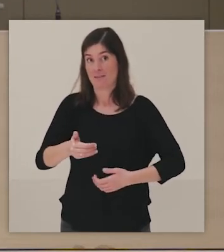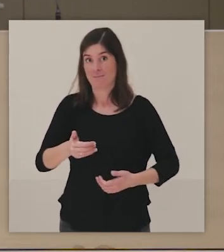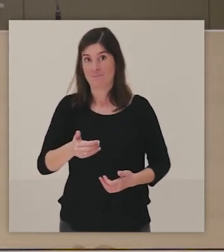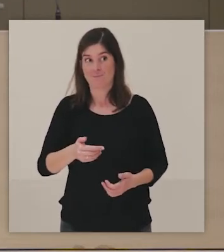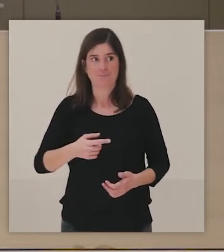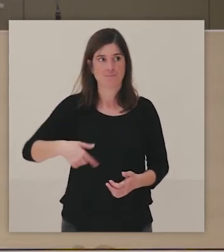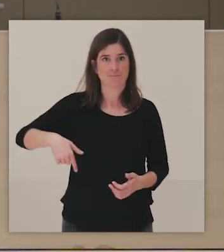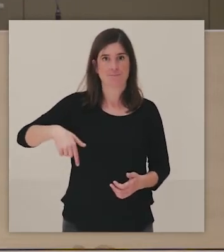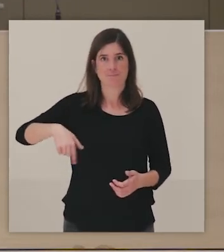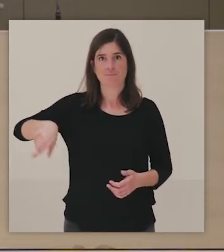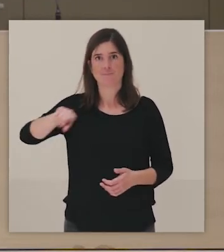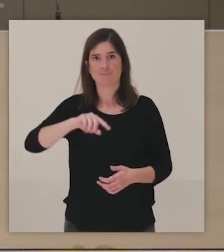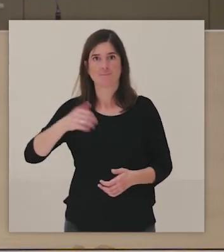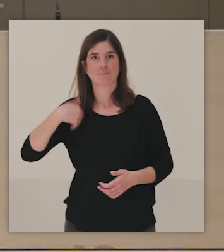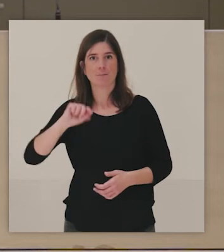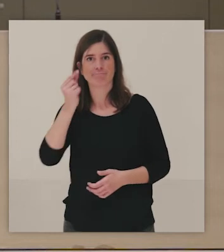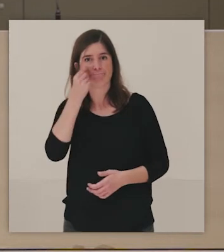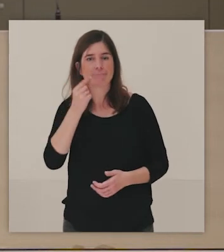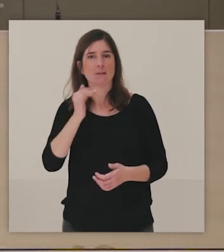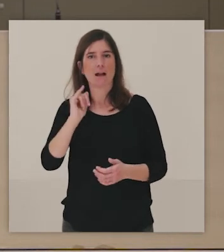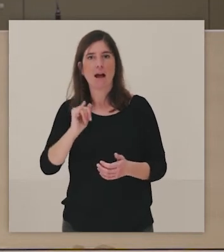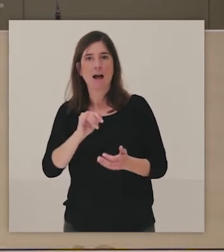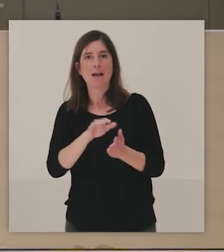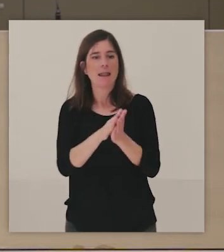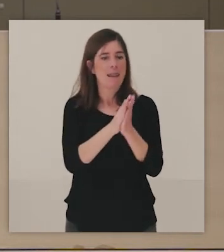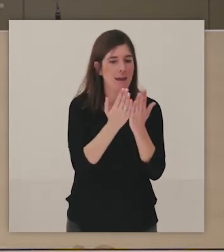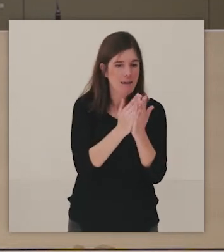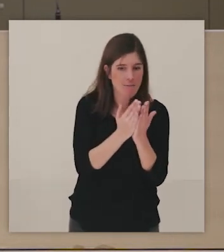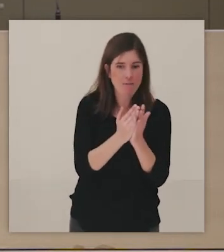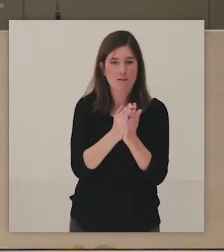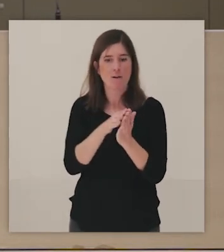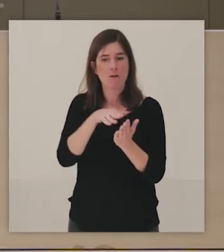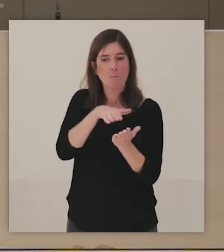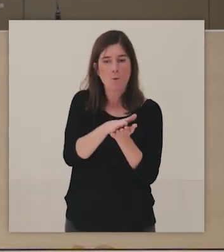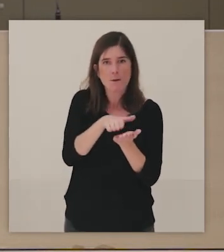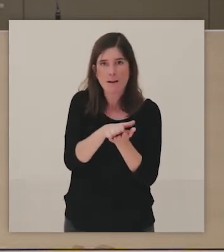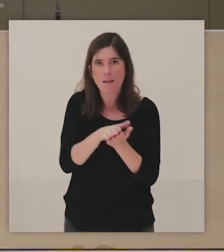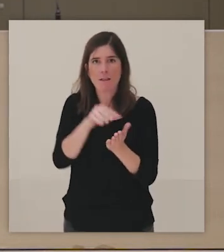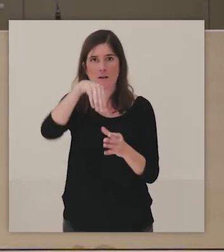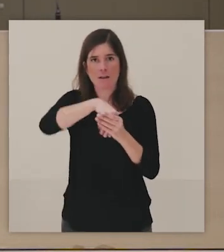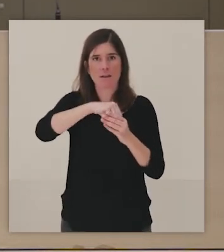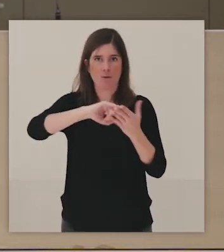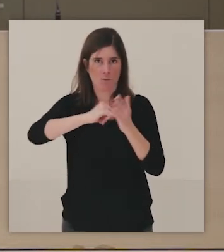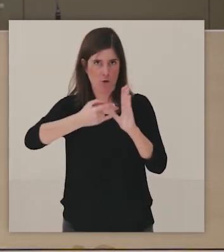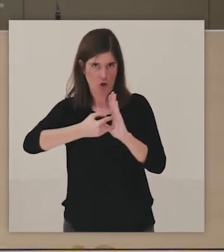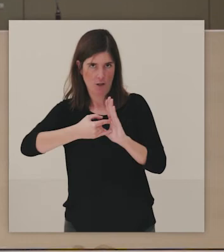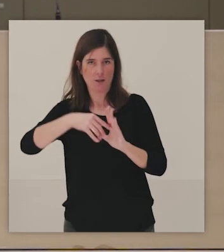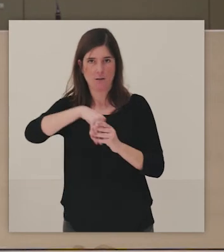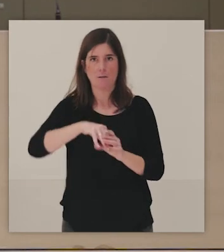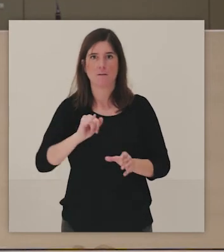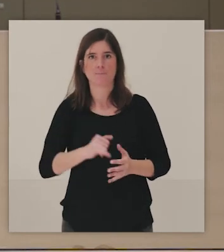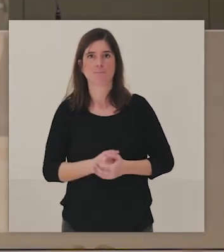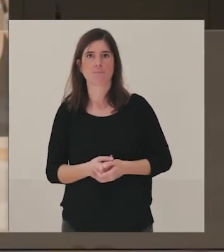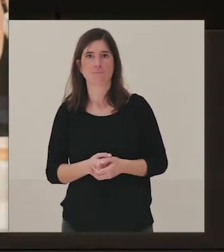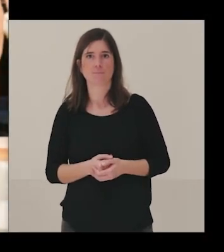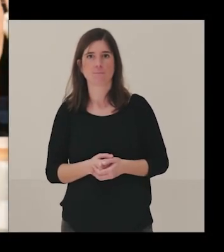ya esas publicaciones en las que queremos recoger los proyectos y compartirlos. Bueno, voy